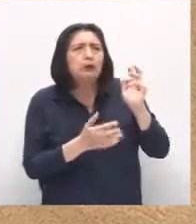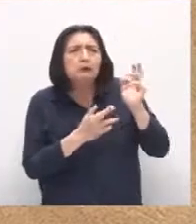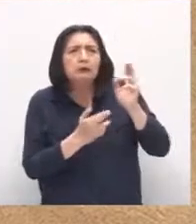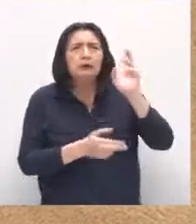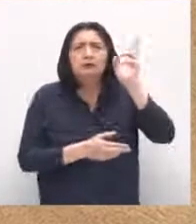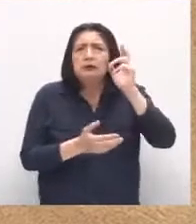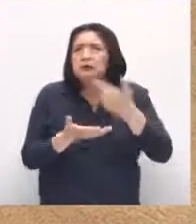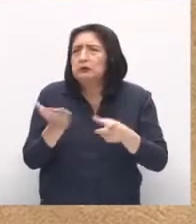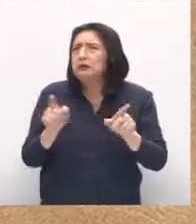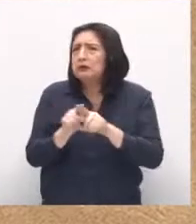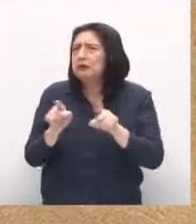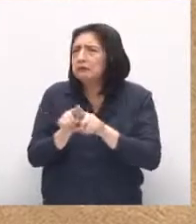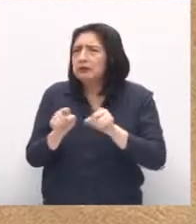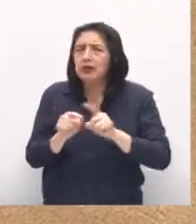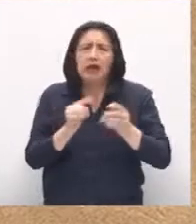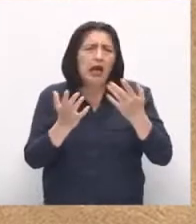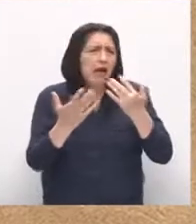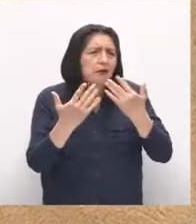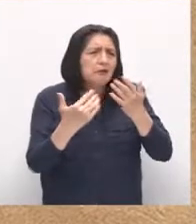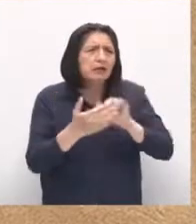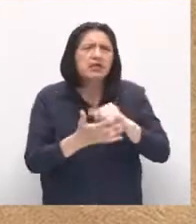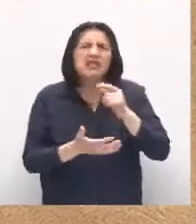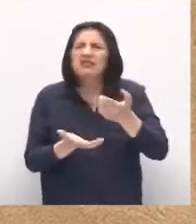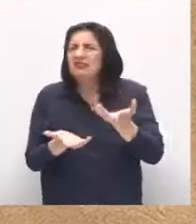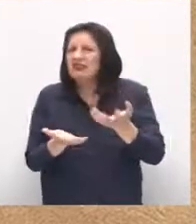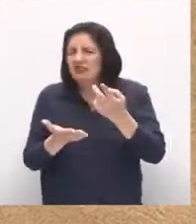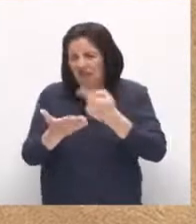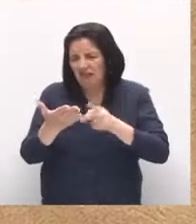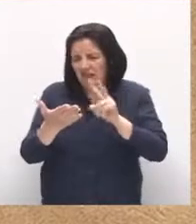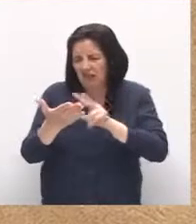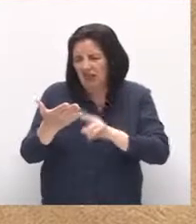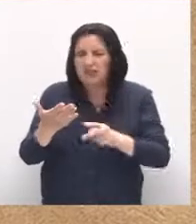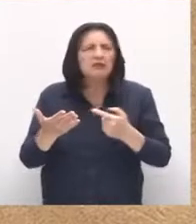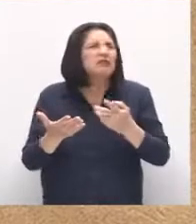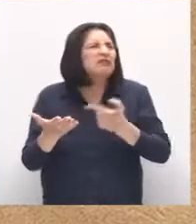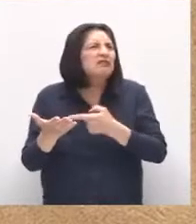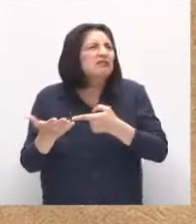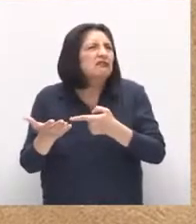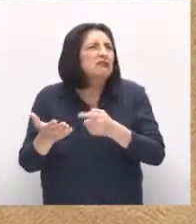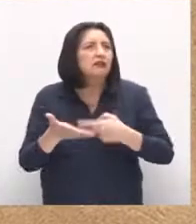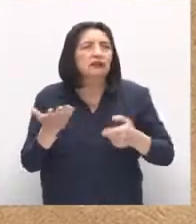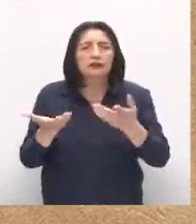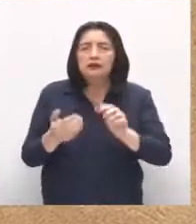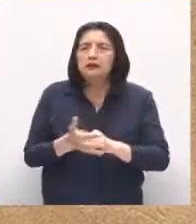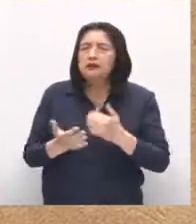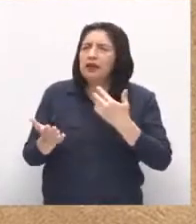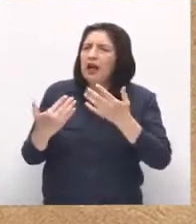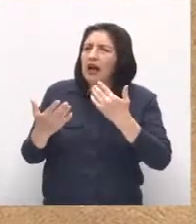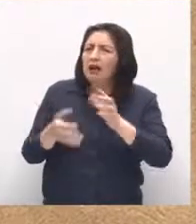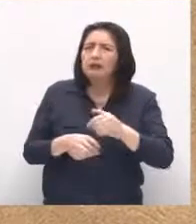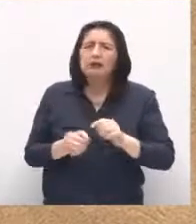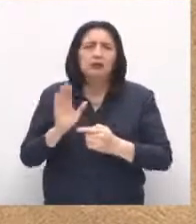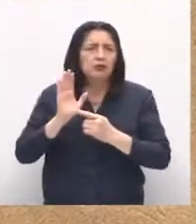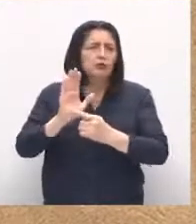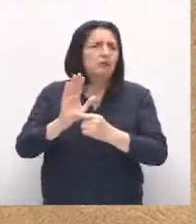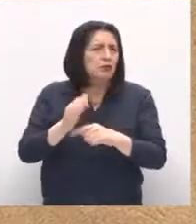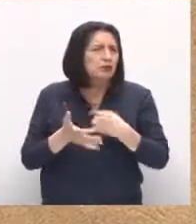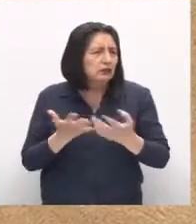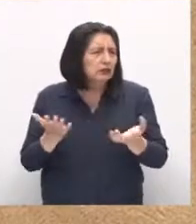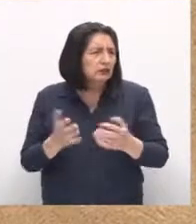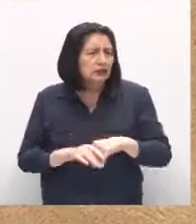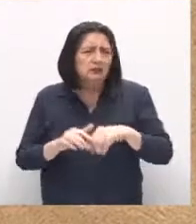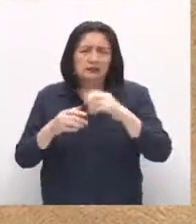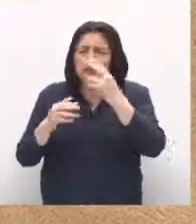nuestros profesores, incluso conversar sobre lo que leemos y conversar sobre lo que los medios nos muestran es parte